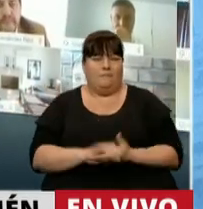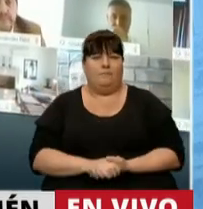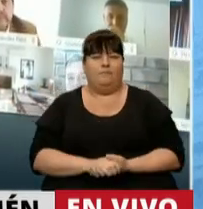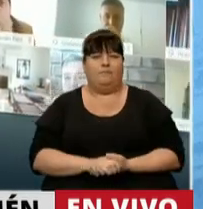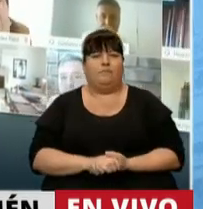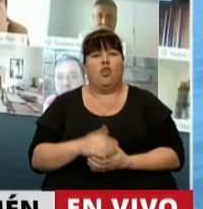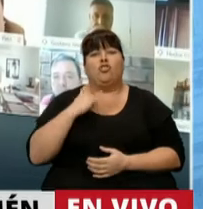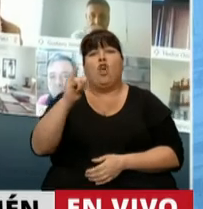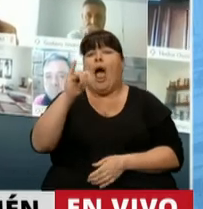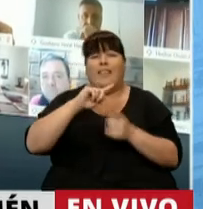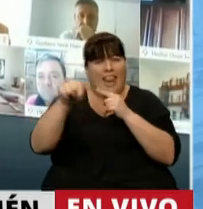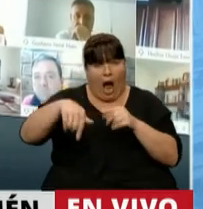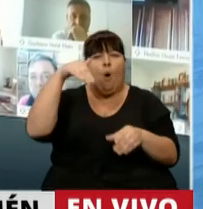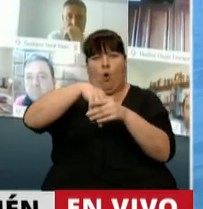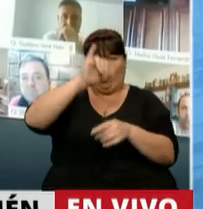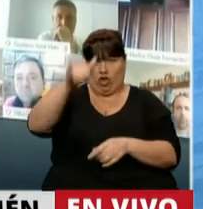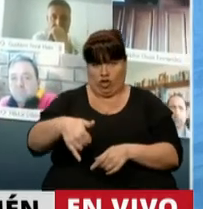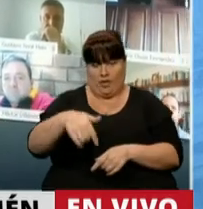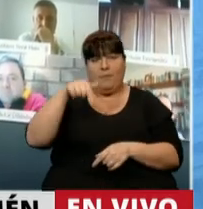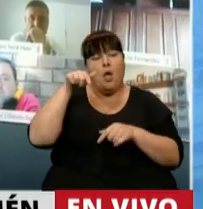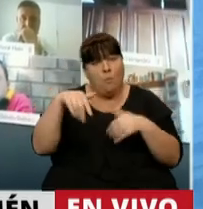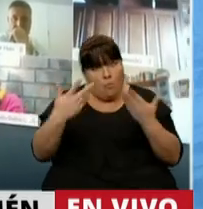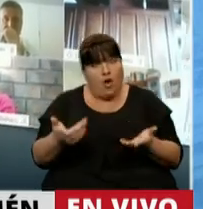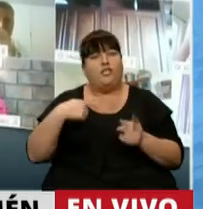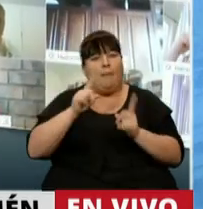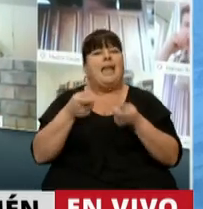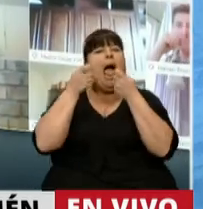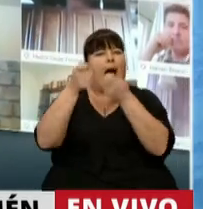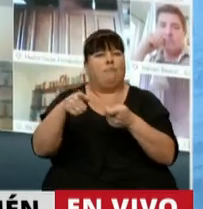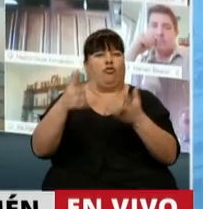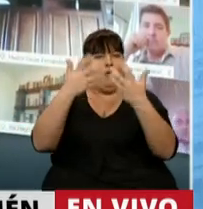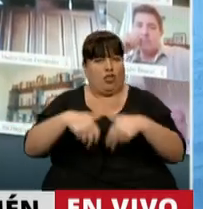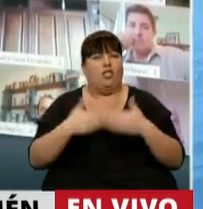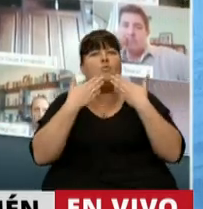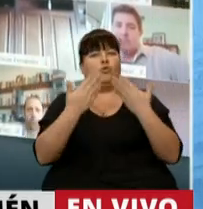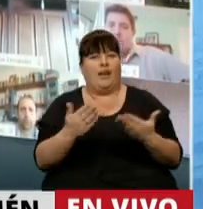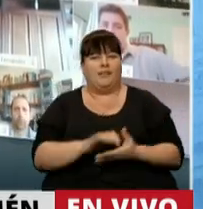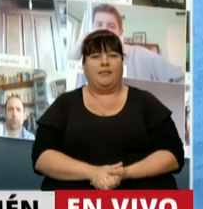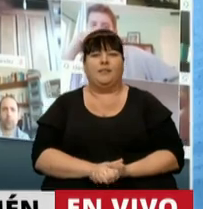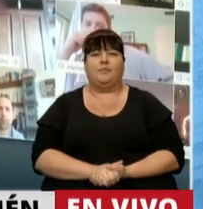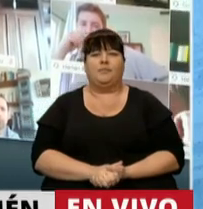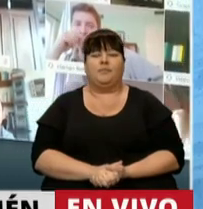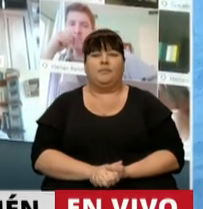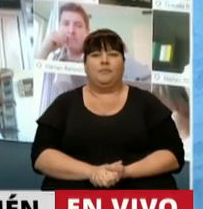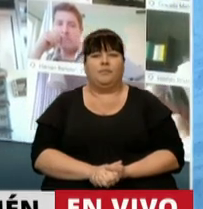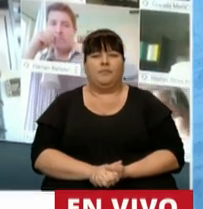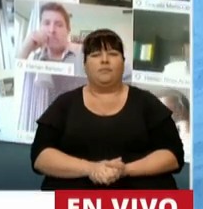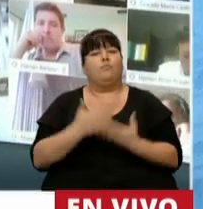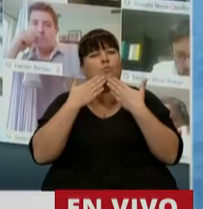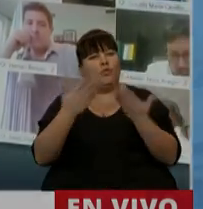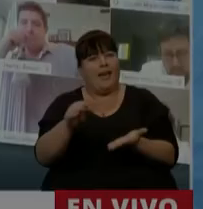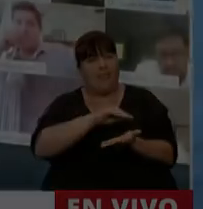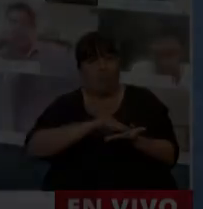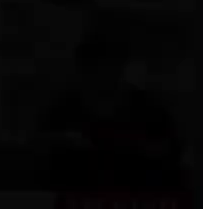Adelanto mi voto positivo y en esta línea va mi apoyo a este proyecto. Muchas gracias. Muchas